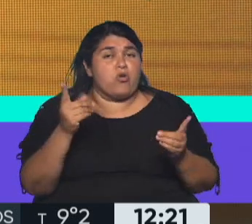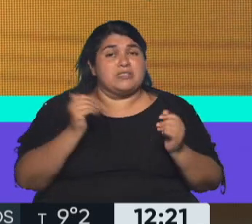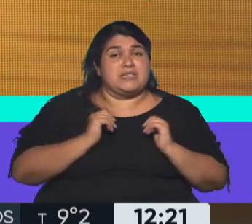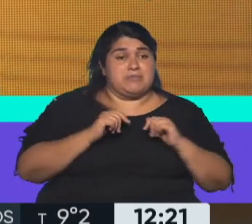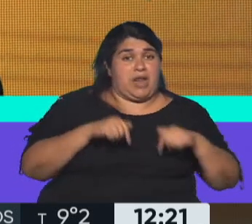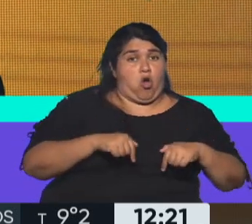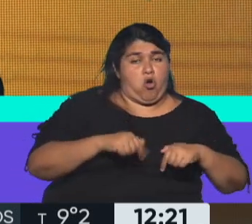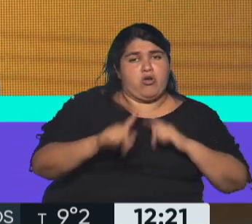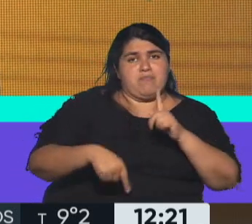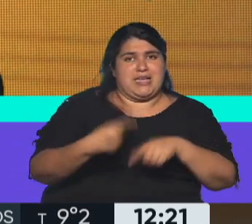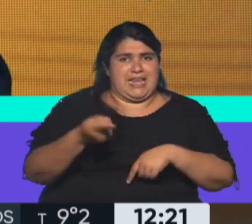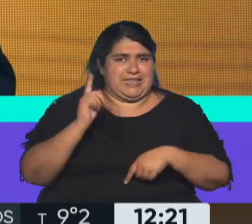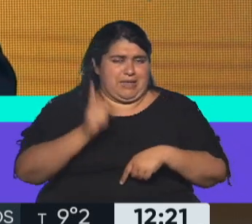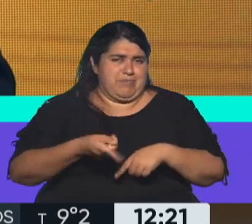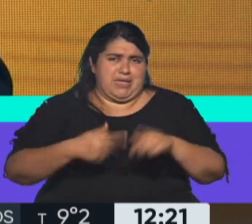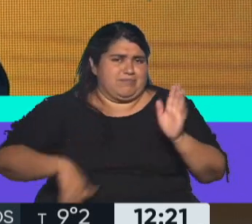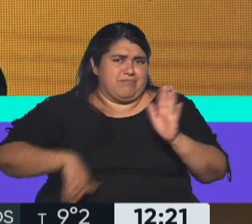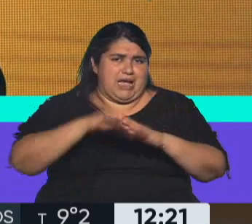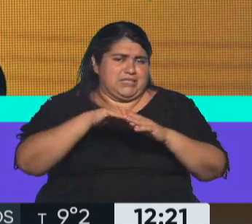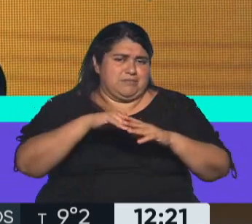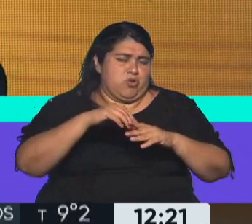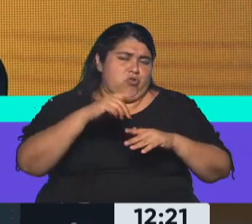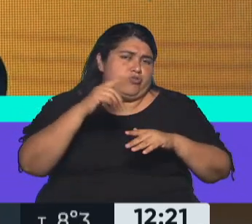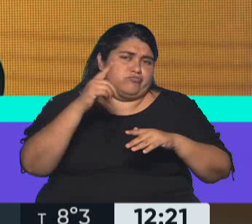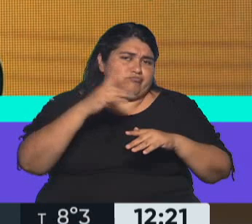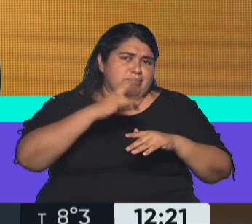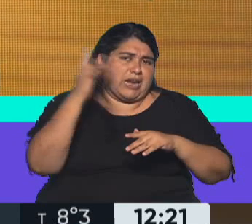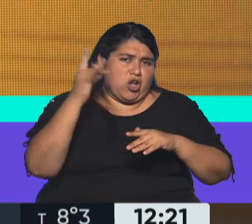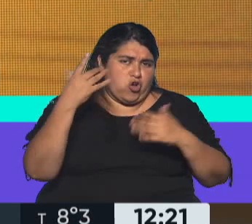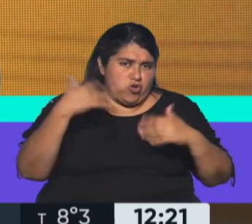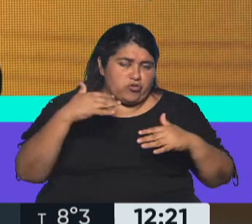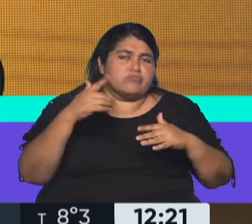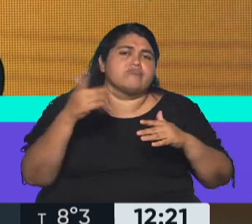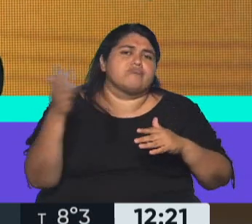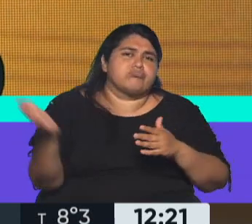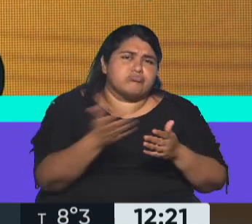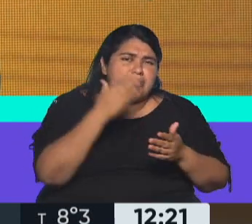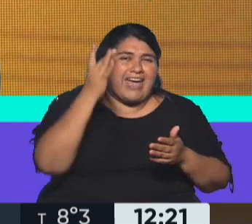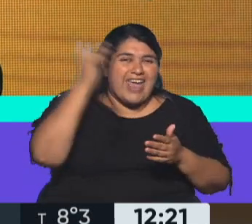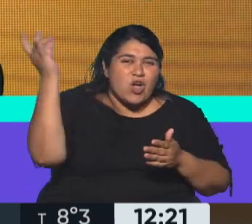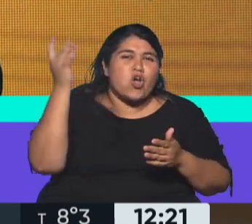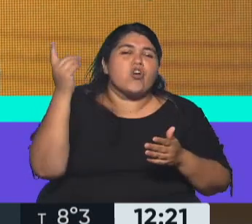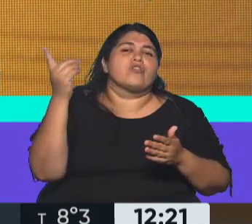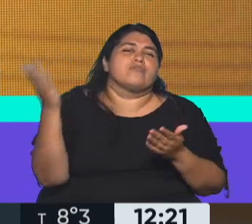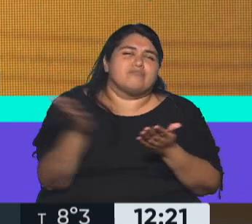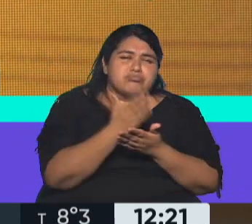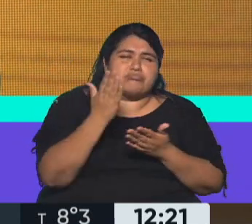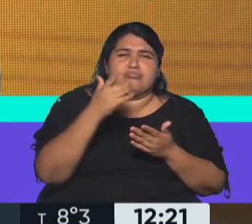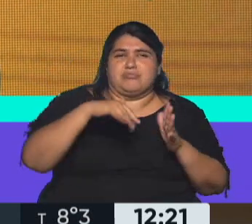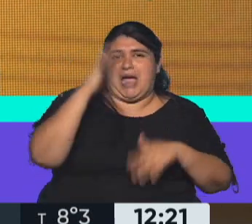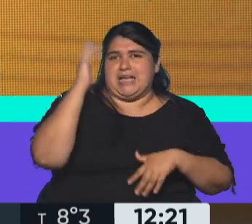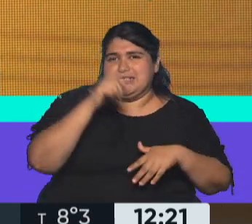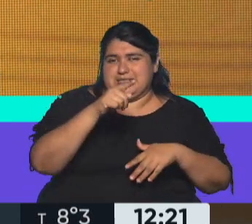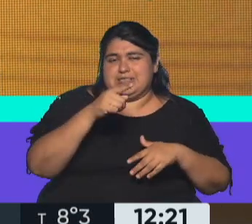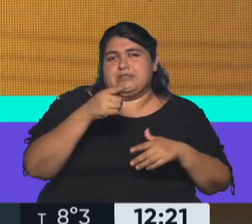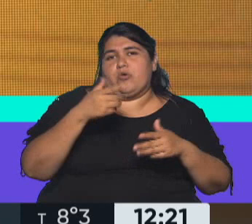un pico de consumo muy importante de demanda eléctrica, de electricidad en las horas de la